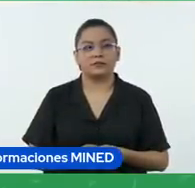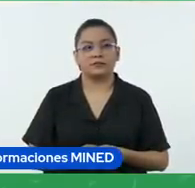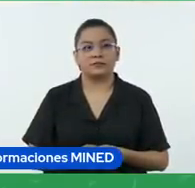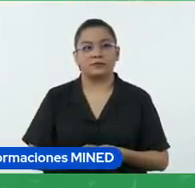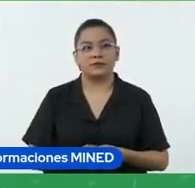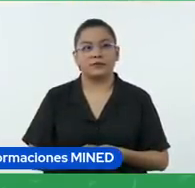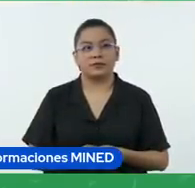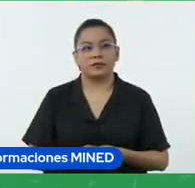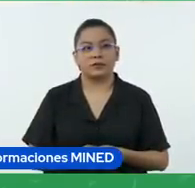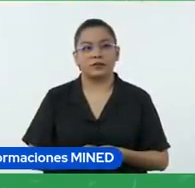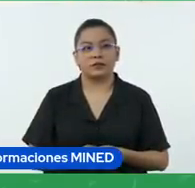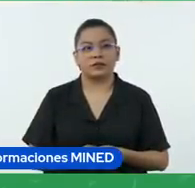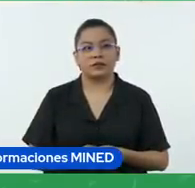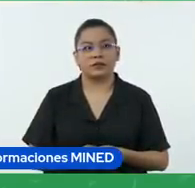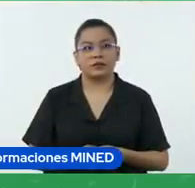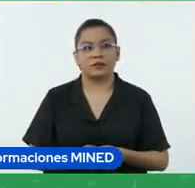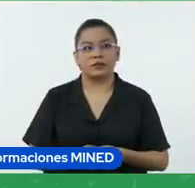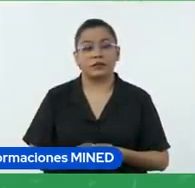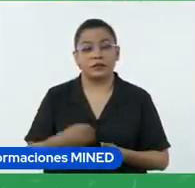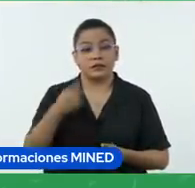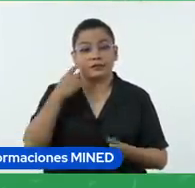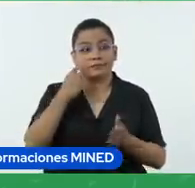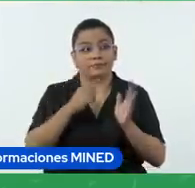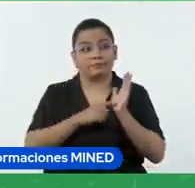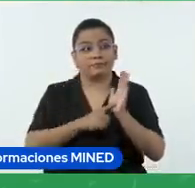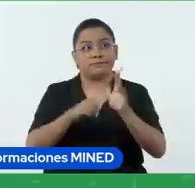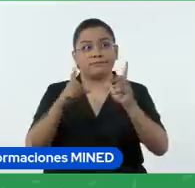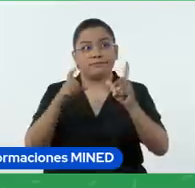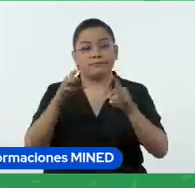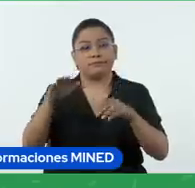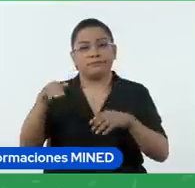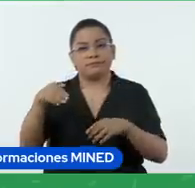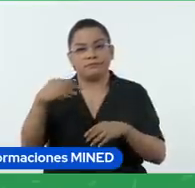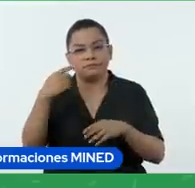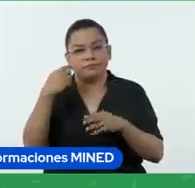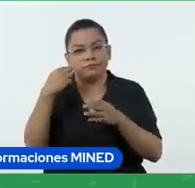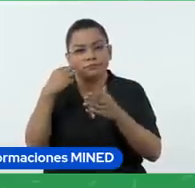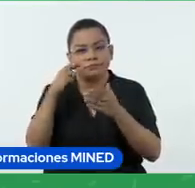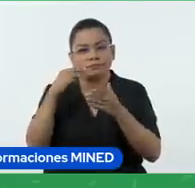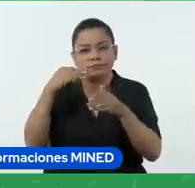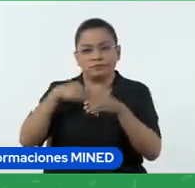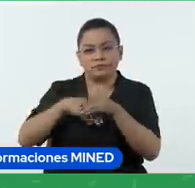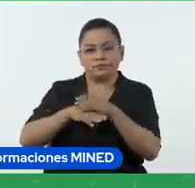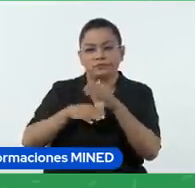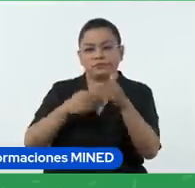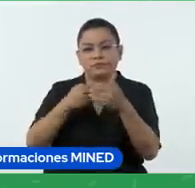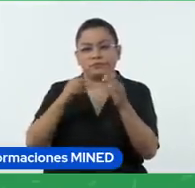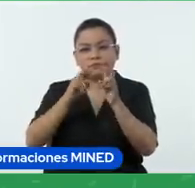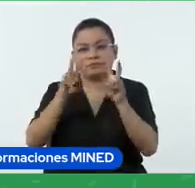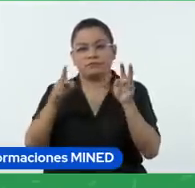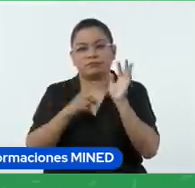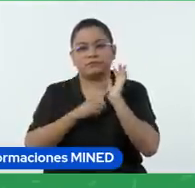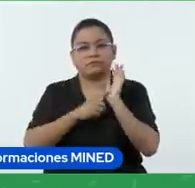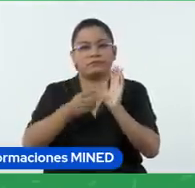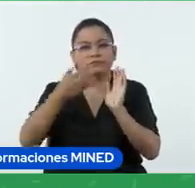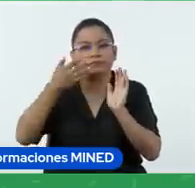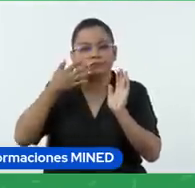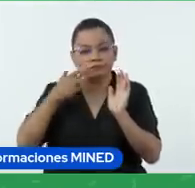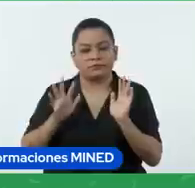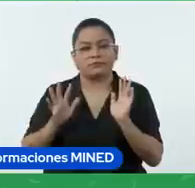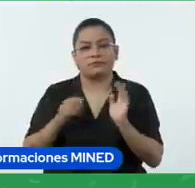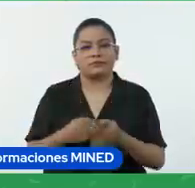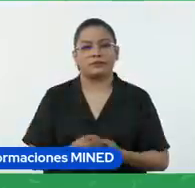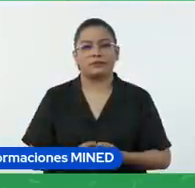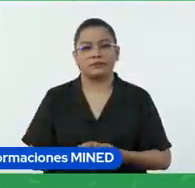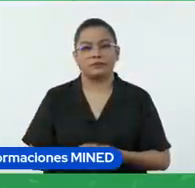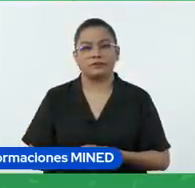Aquí tengo una imagen de la rúbrica, ya lo revisaremos. Voy a entrar a Classroom, voy a mostrar una tarea de ejemplo, una rúbrica creada.